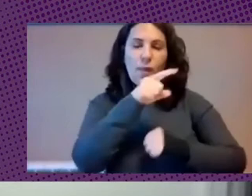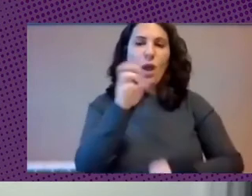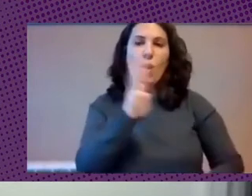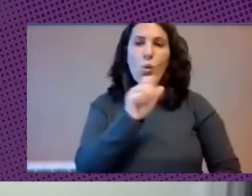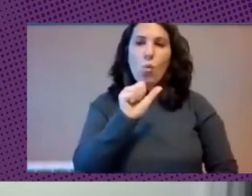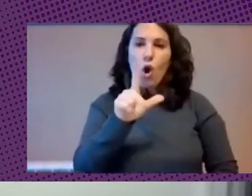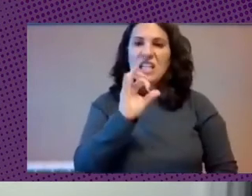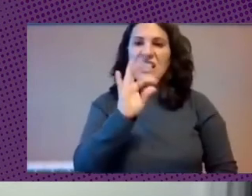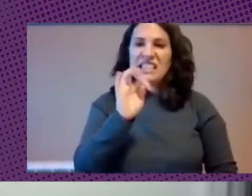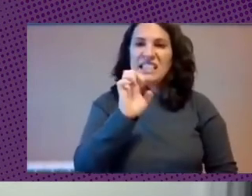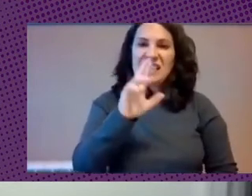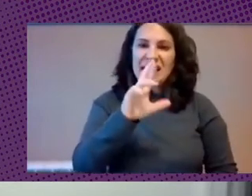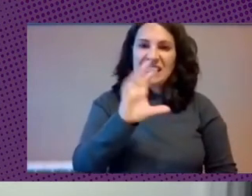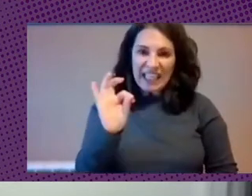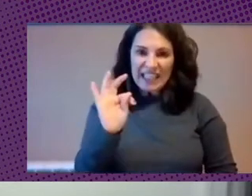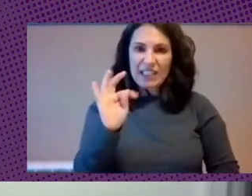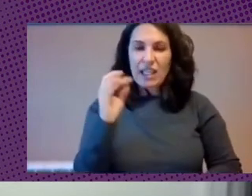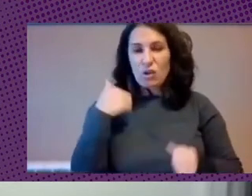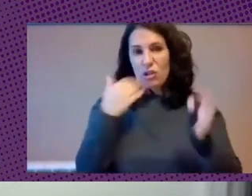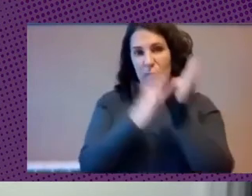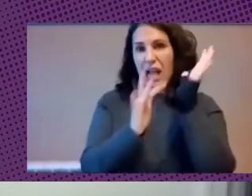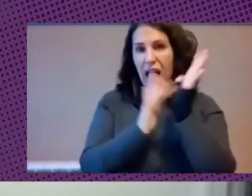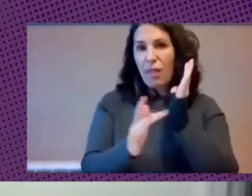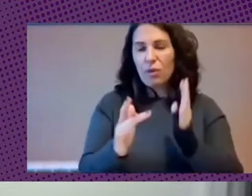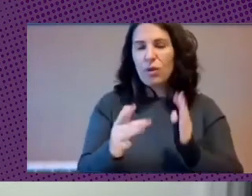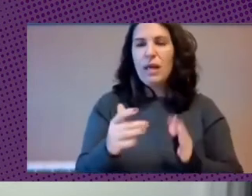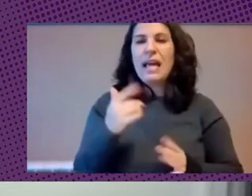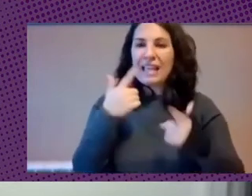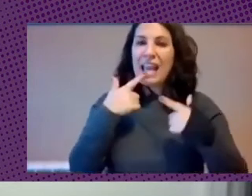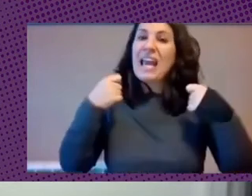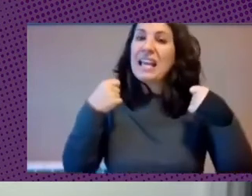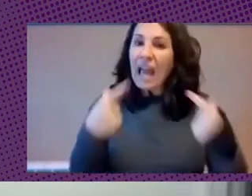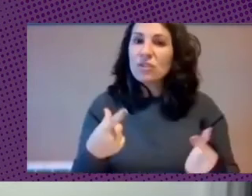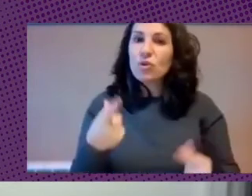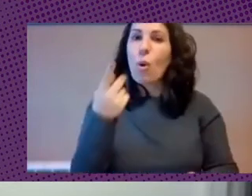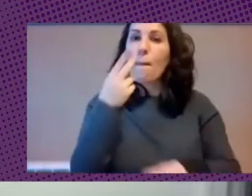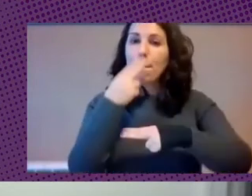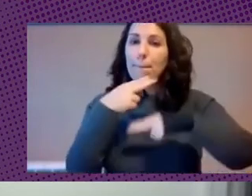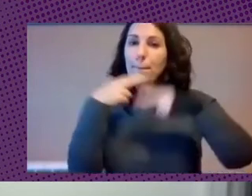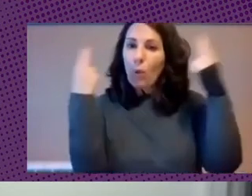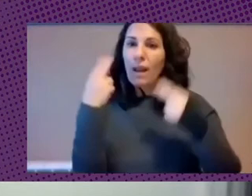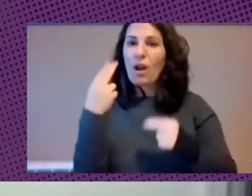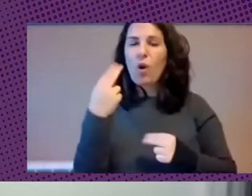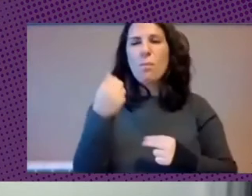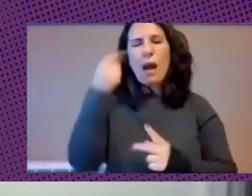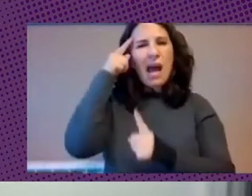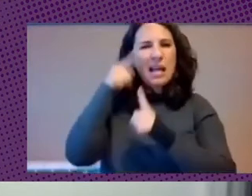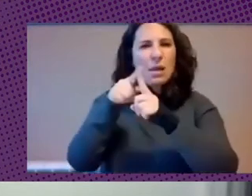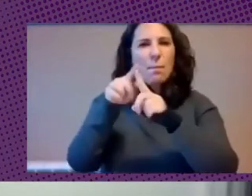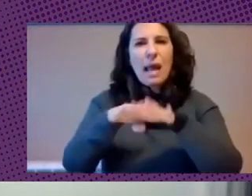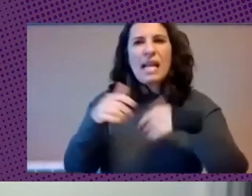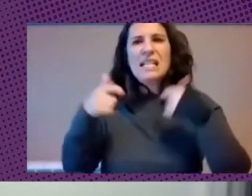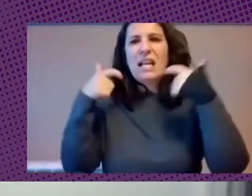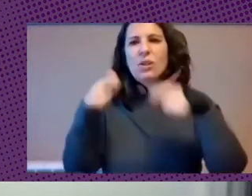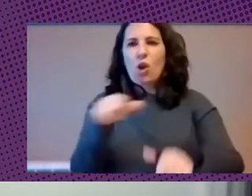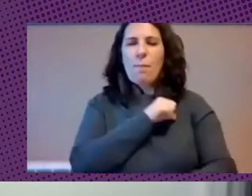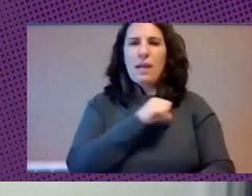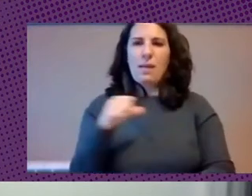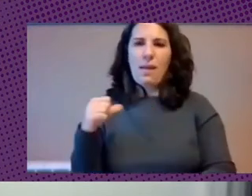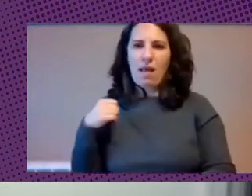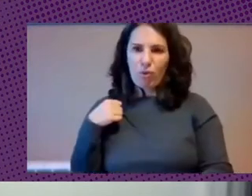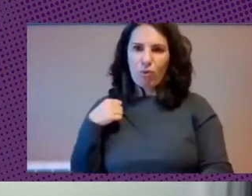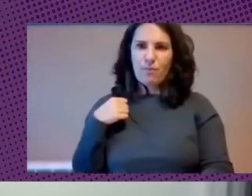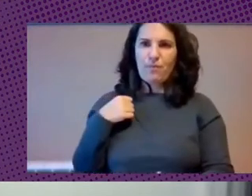presentando es que el gasto público va para el sector privado sin